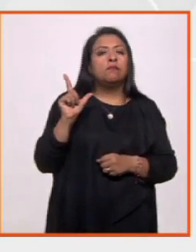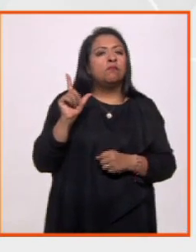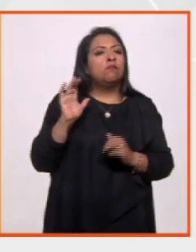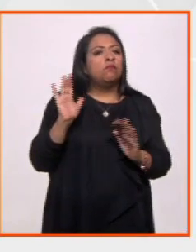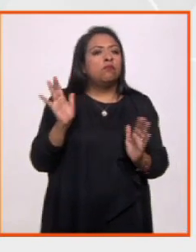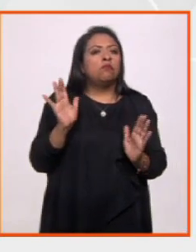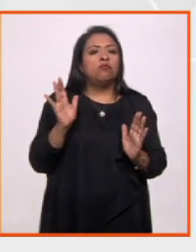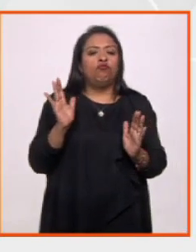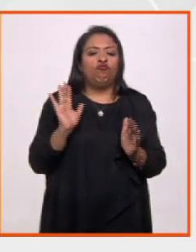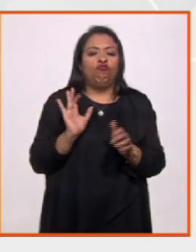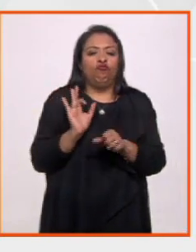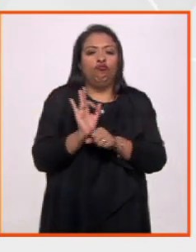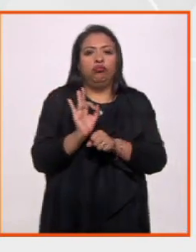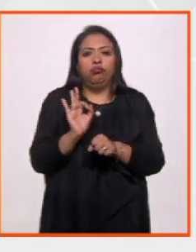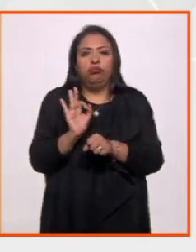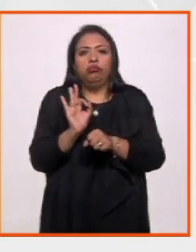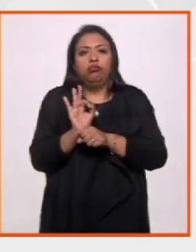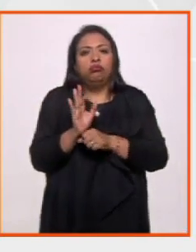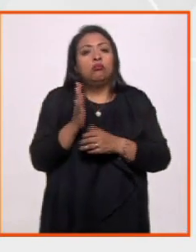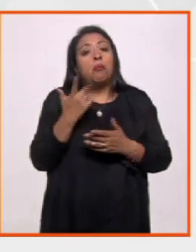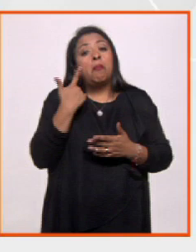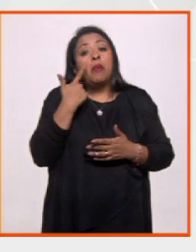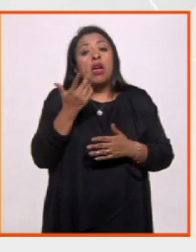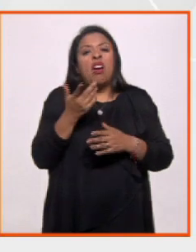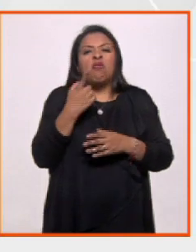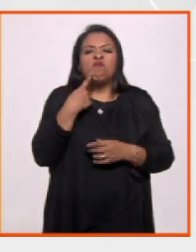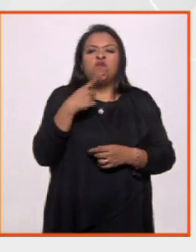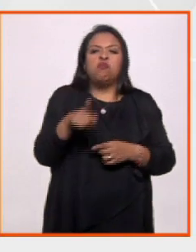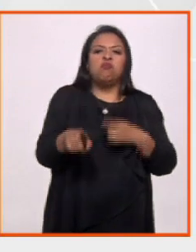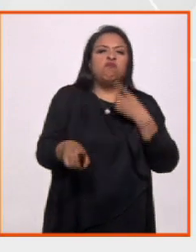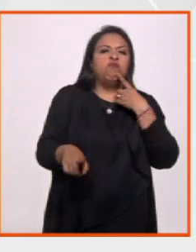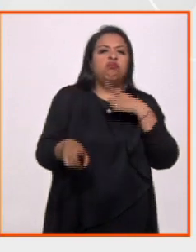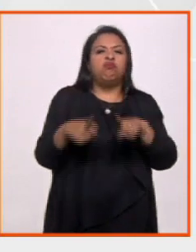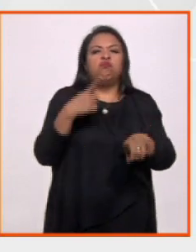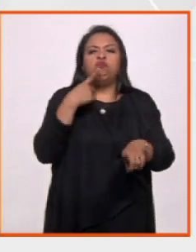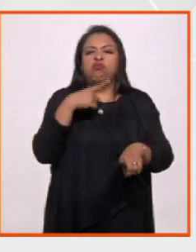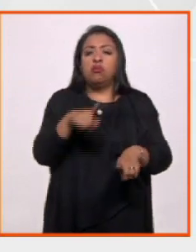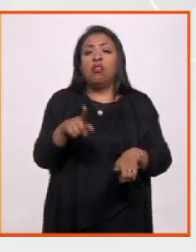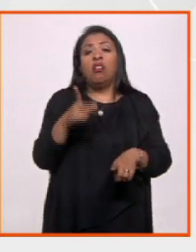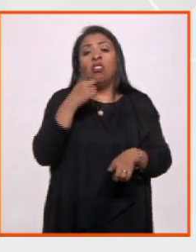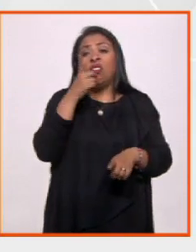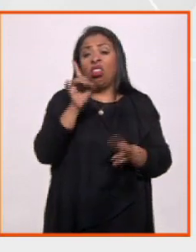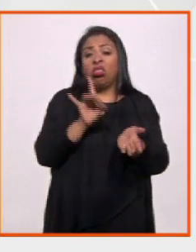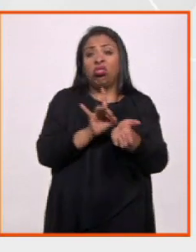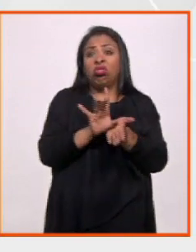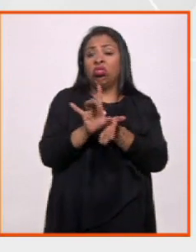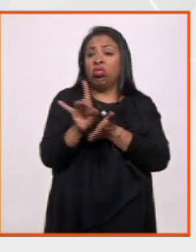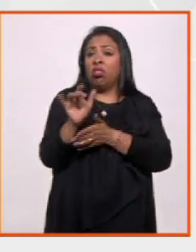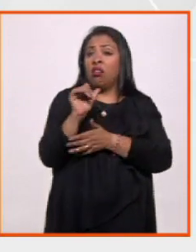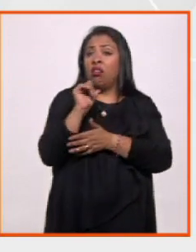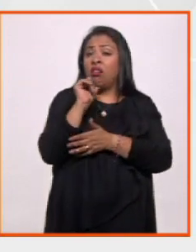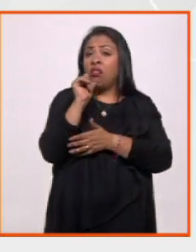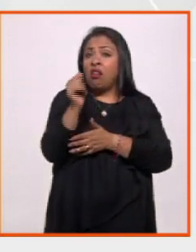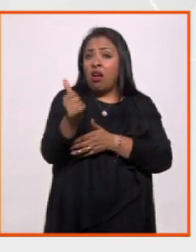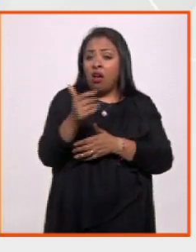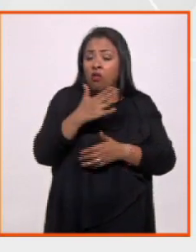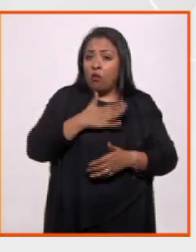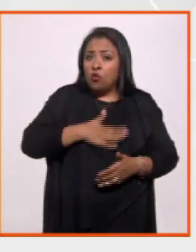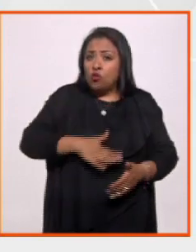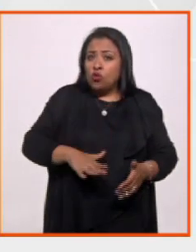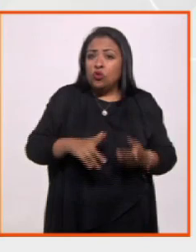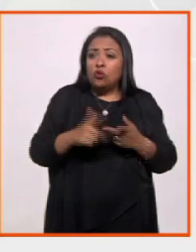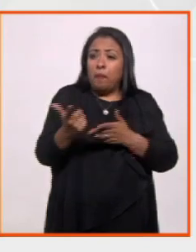estado tomando acciones como medida de protesta. Ellos hablan de despidos injustificados, falta de pago y el